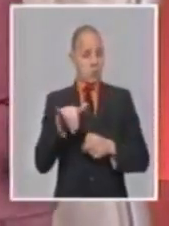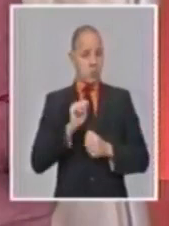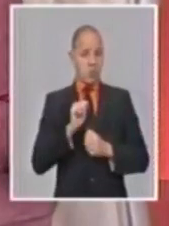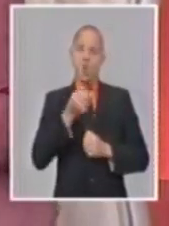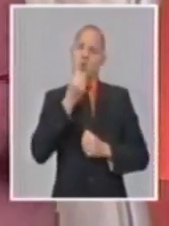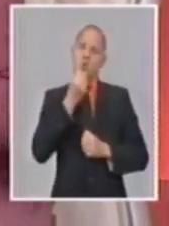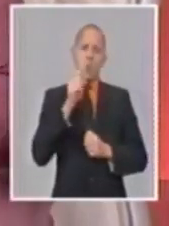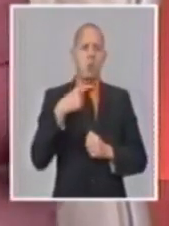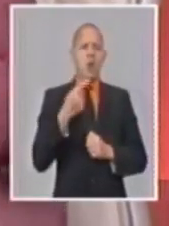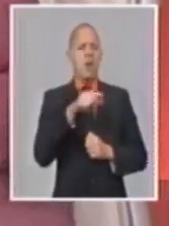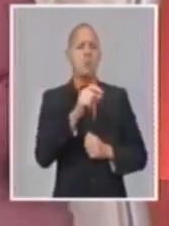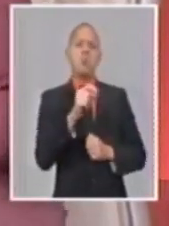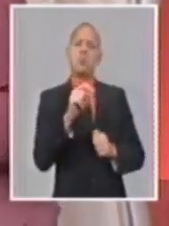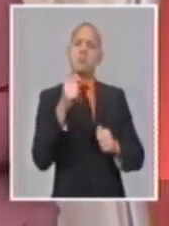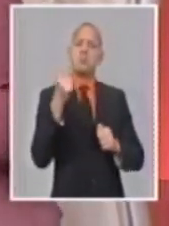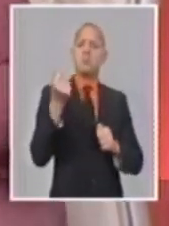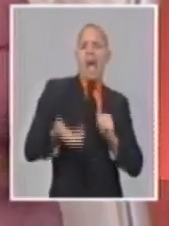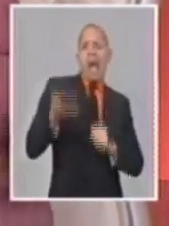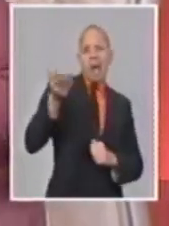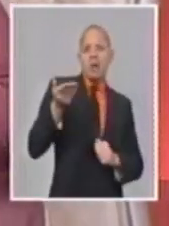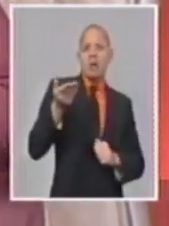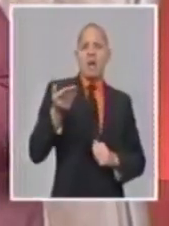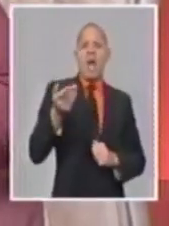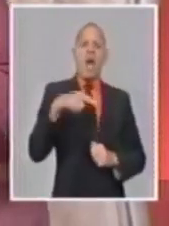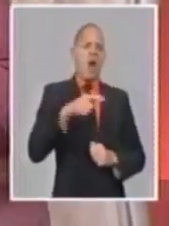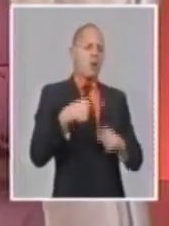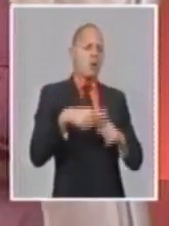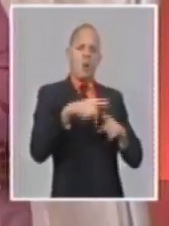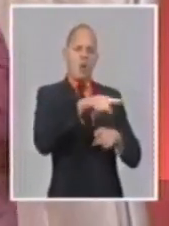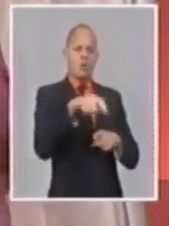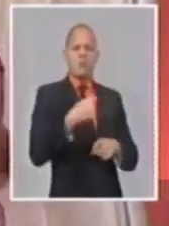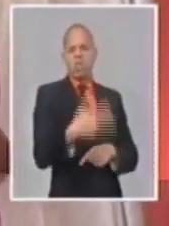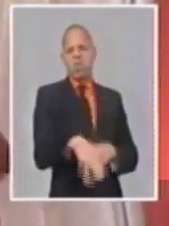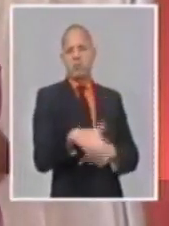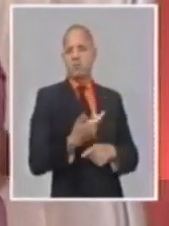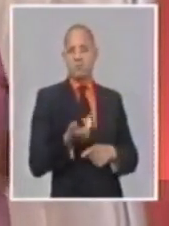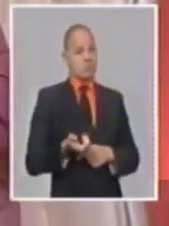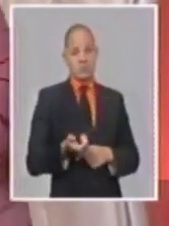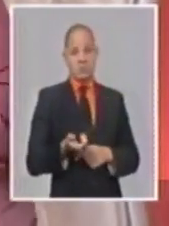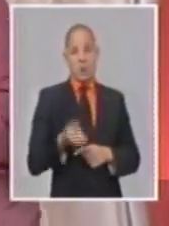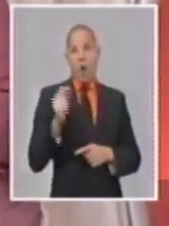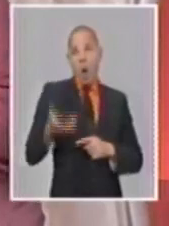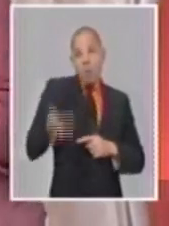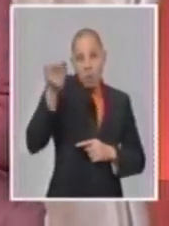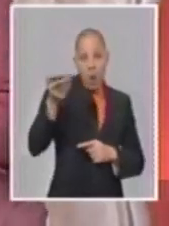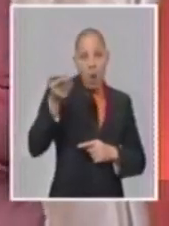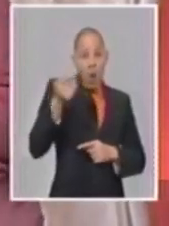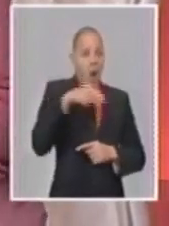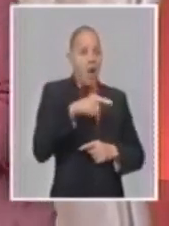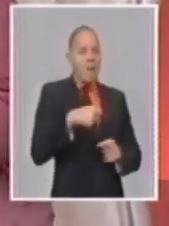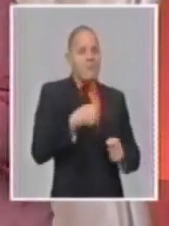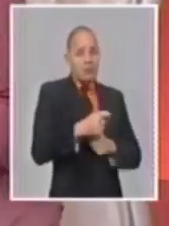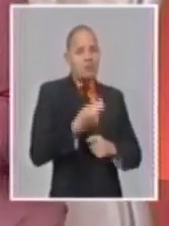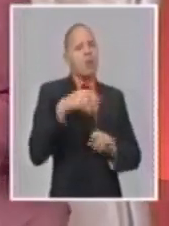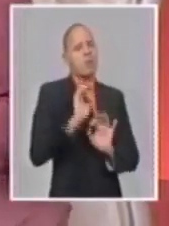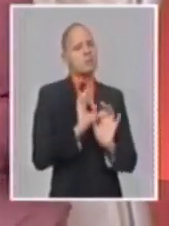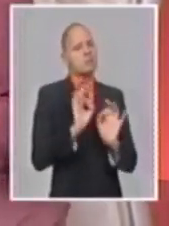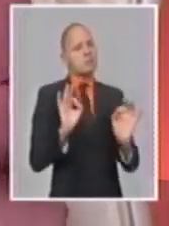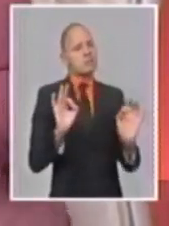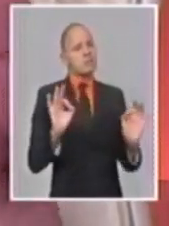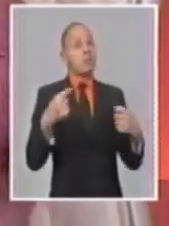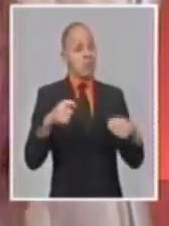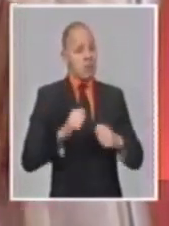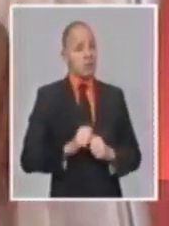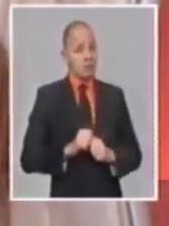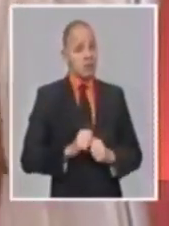Y en función de eso, pues también diseñar mayor eficiencia y mayor productividad, que es en definitiva también lo